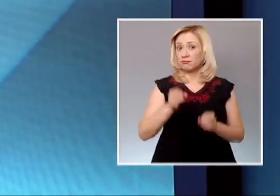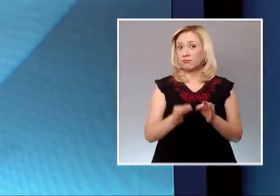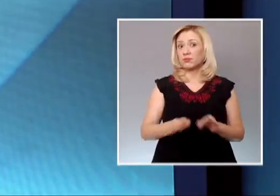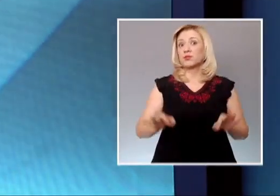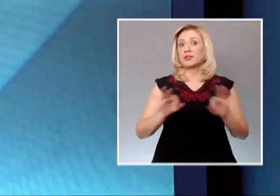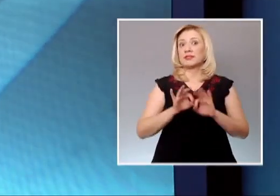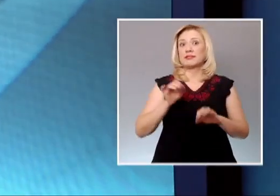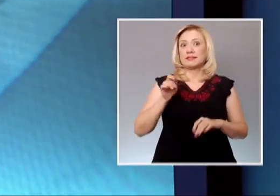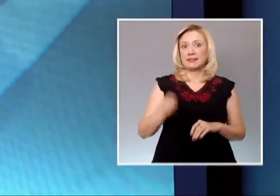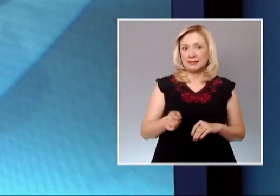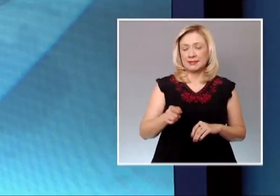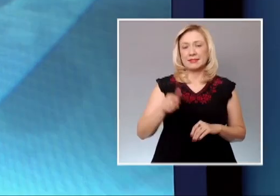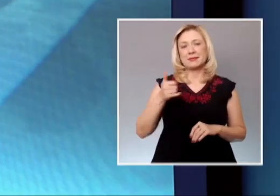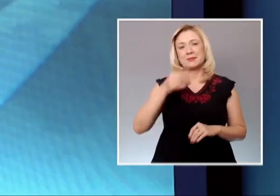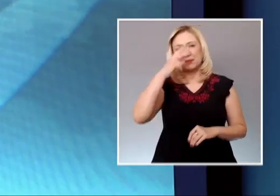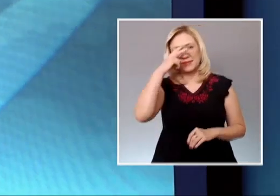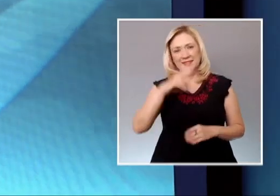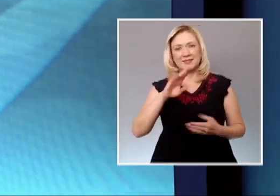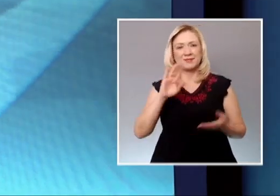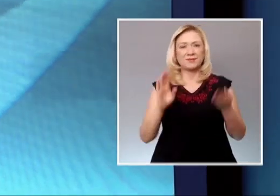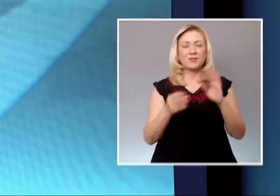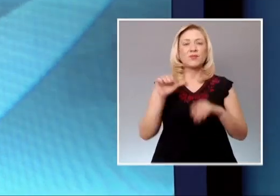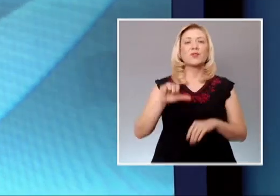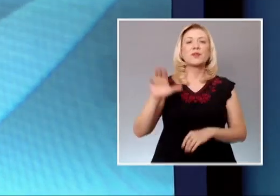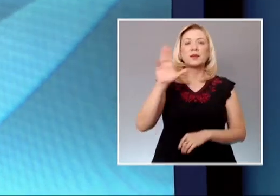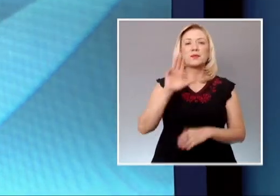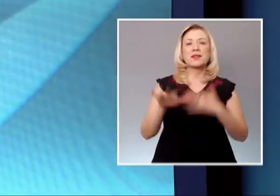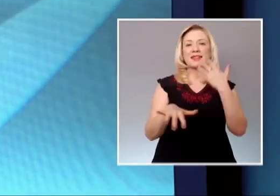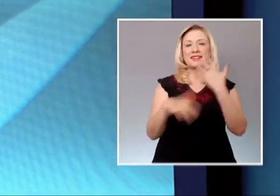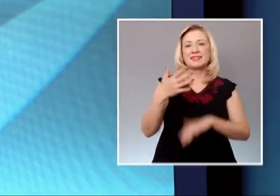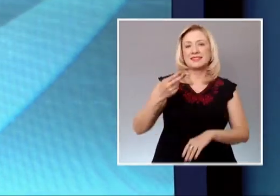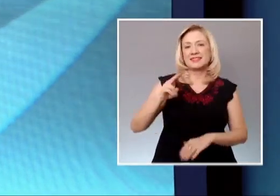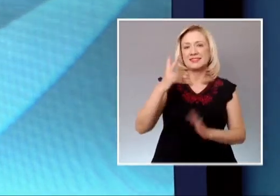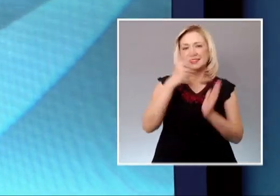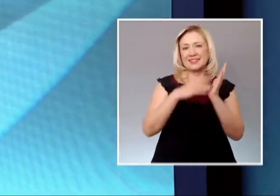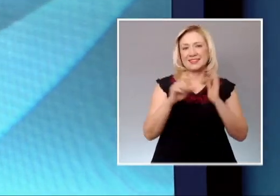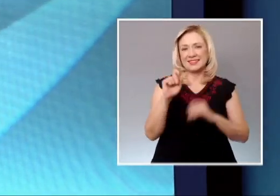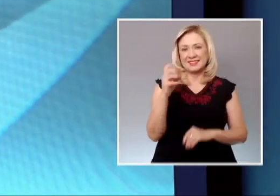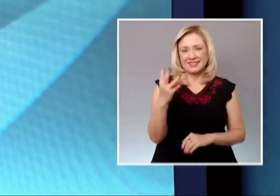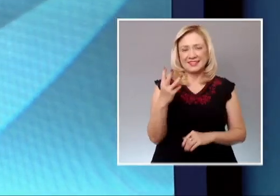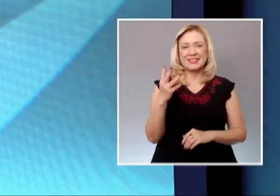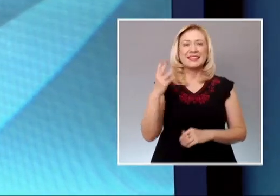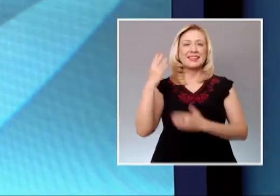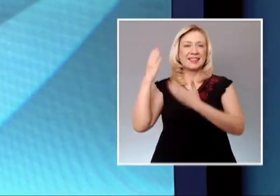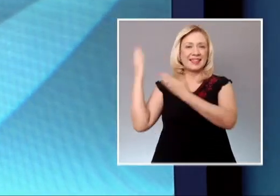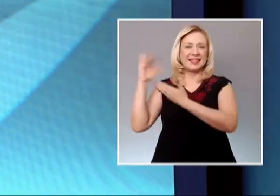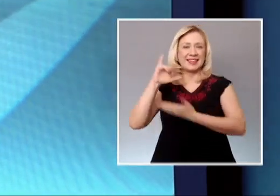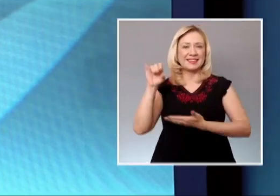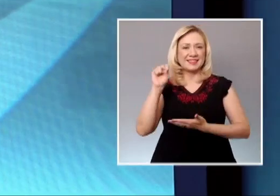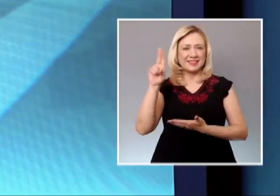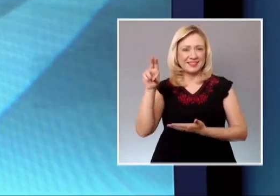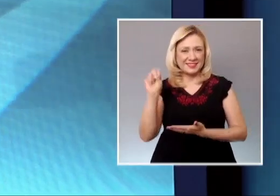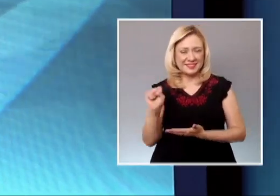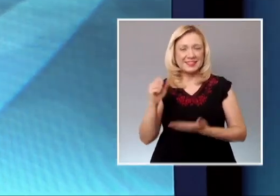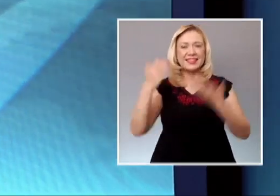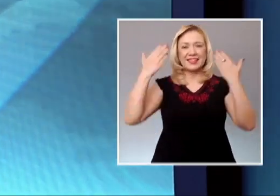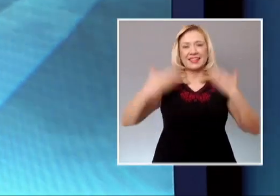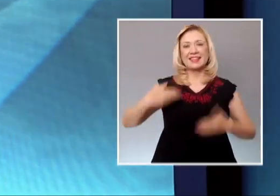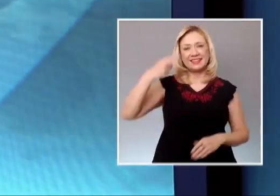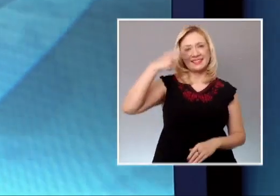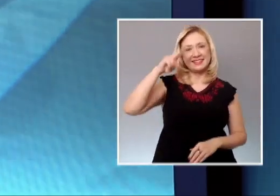15 de noviembre de 2023, soy Jesús Daza y saludo a Nidia Díaz en la interpretación en lengua de señas mexicana.